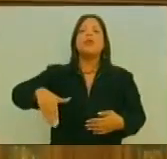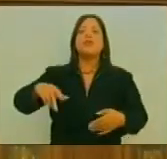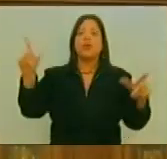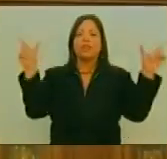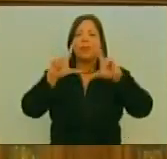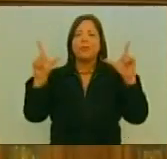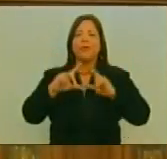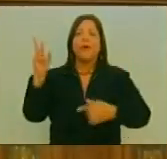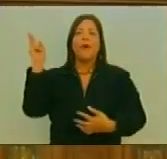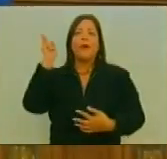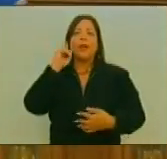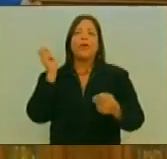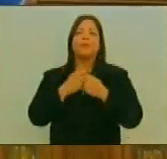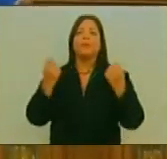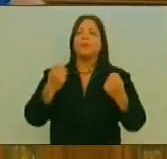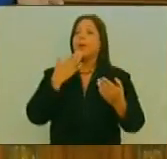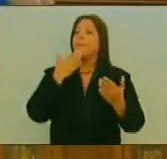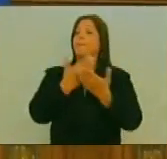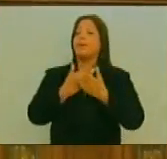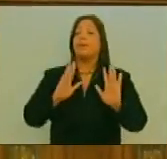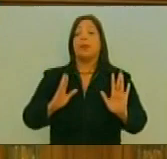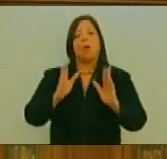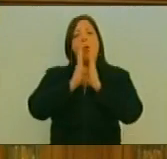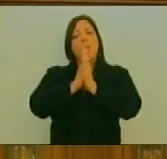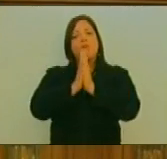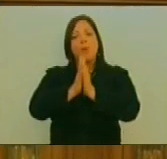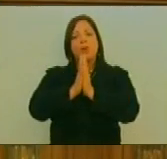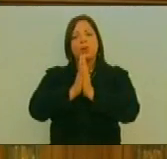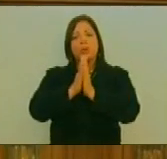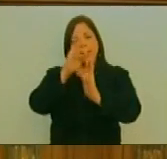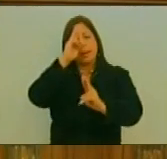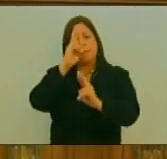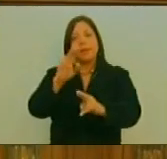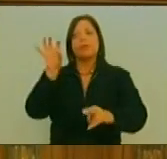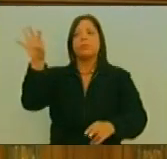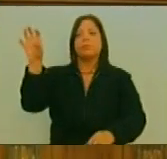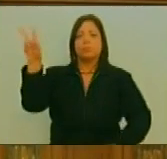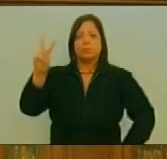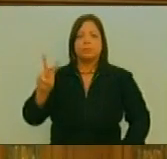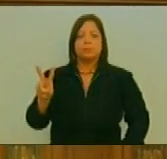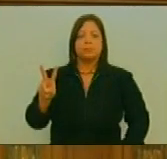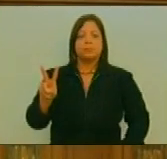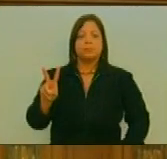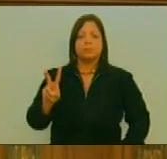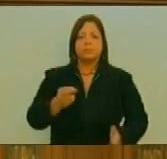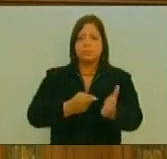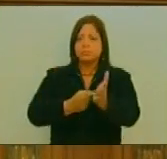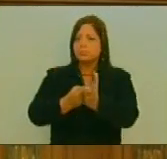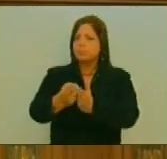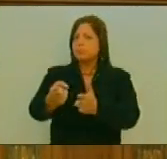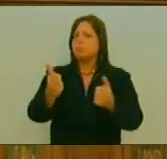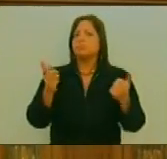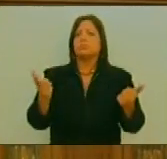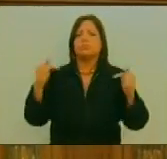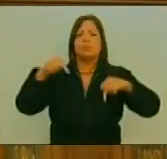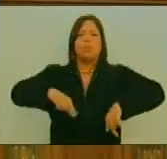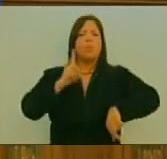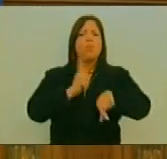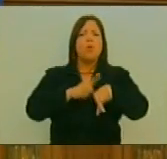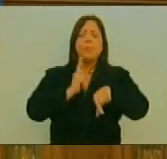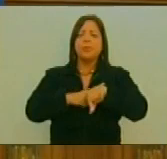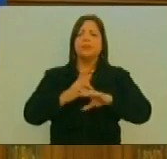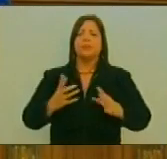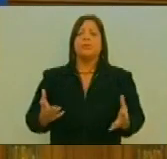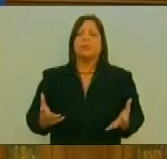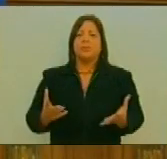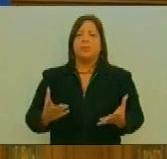sus directivos No pedimos Más que Sensatez Y patriotismo Sensatez Y patriotismo En un momento En el cual